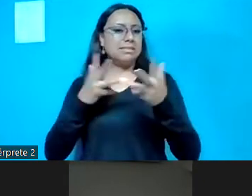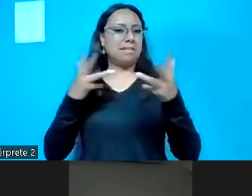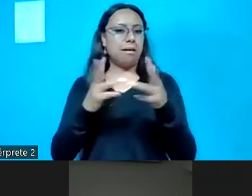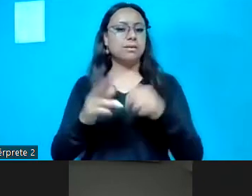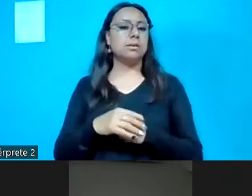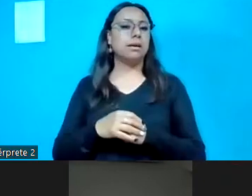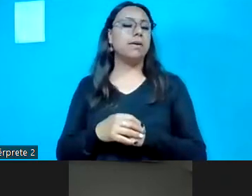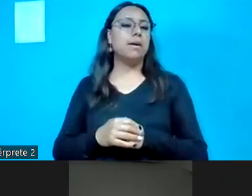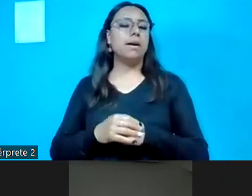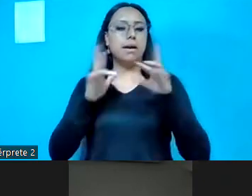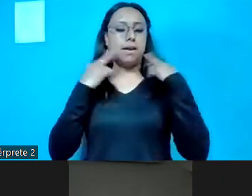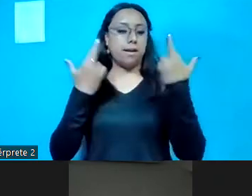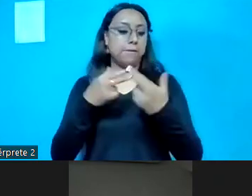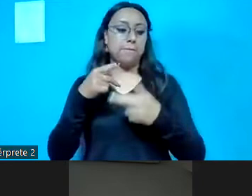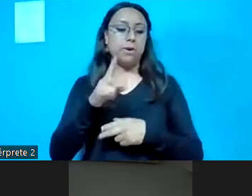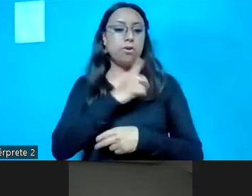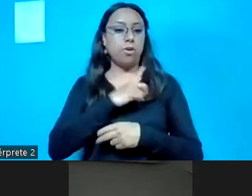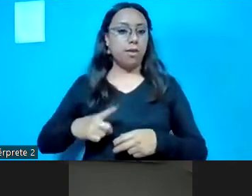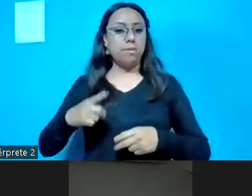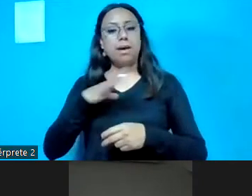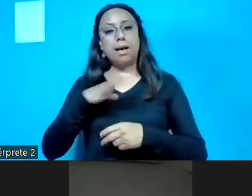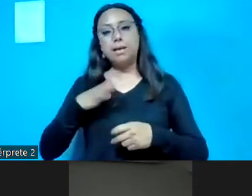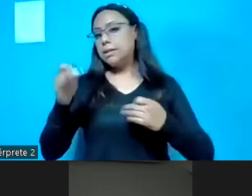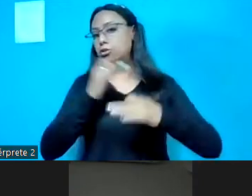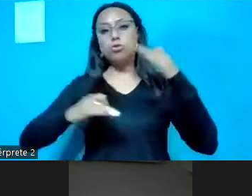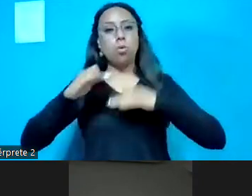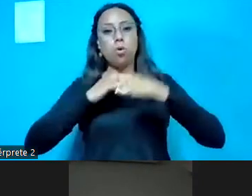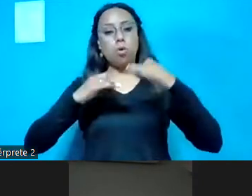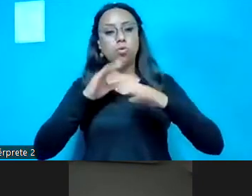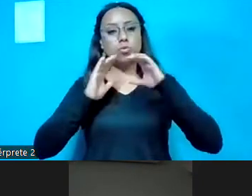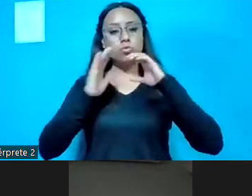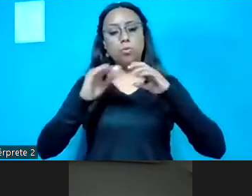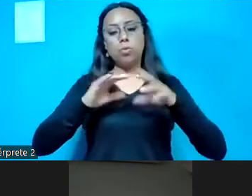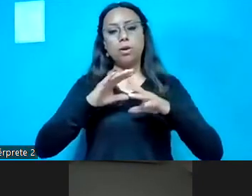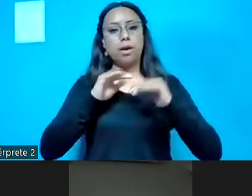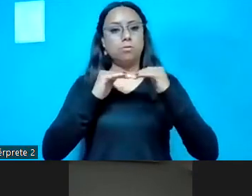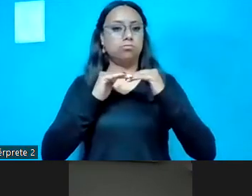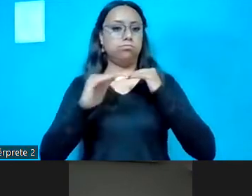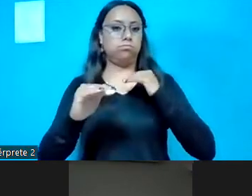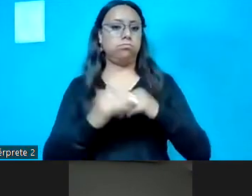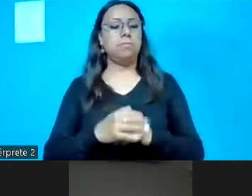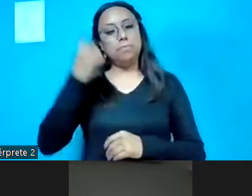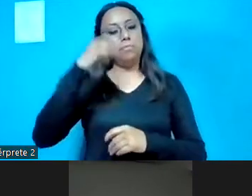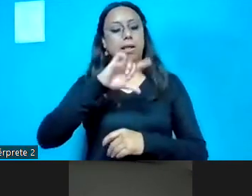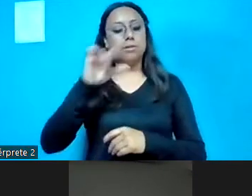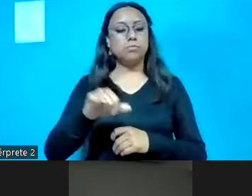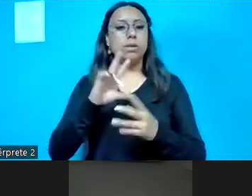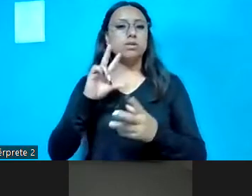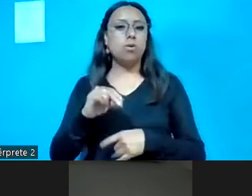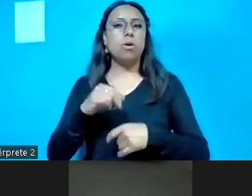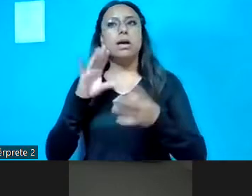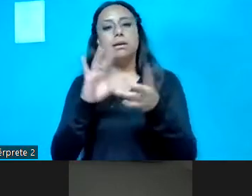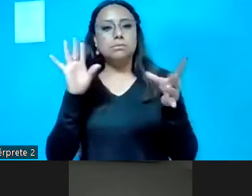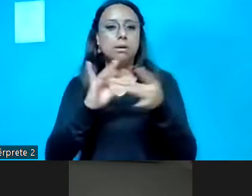debería establecer un criterio uniforme para no estar teniendo que justificar este tipo de